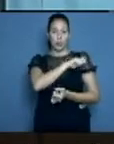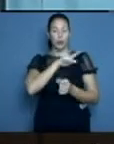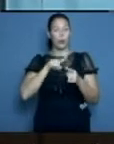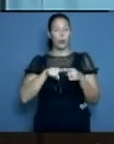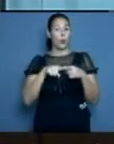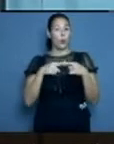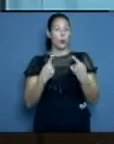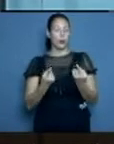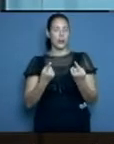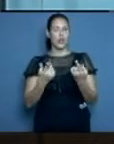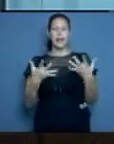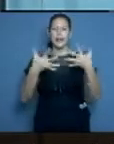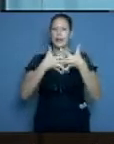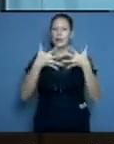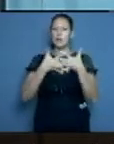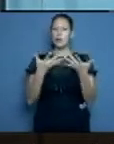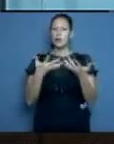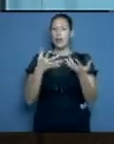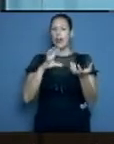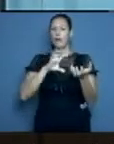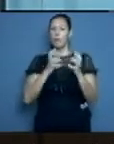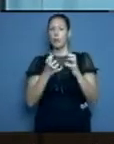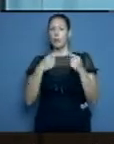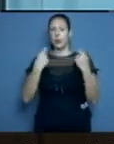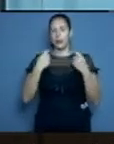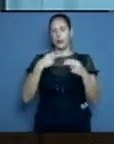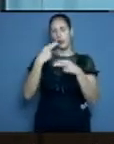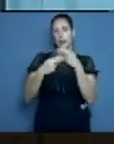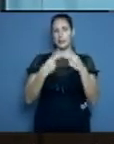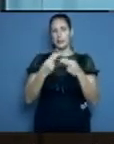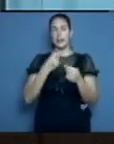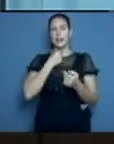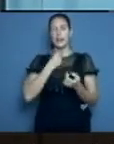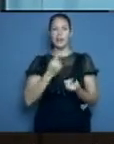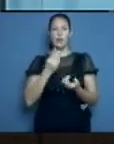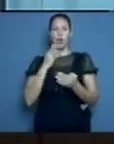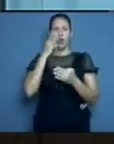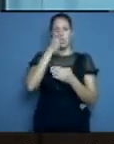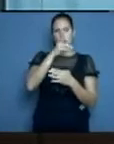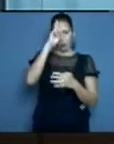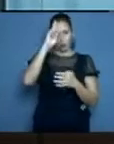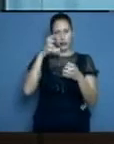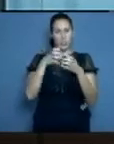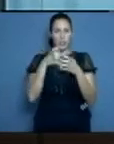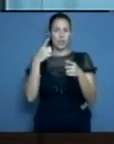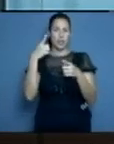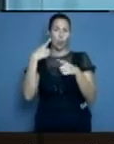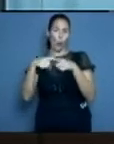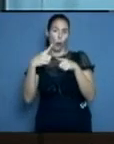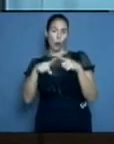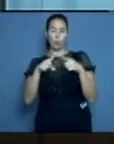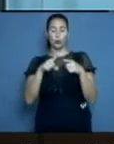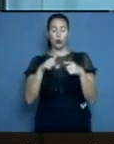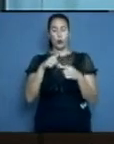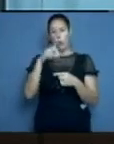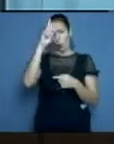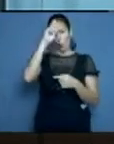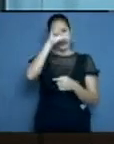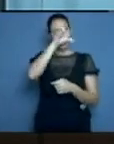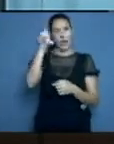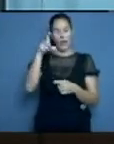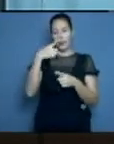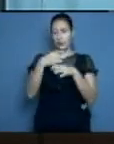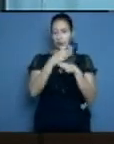a aplicar para el enfrentamiento de la pandemia, tanto en la atención primaria de salud también como en la atención intensiva. Estaremos hablando